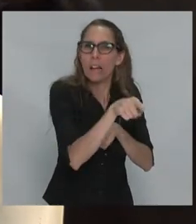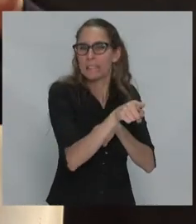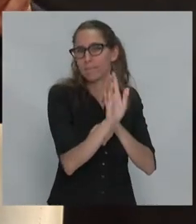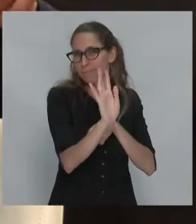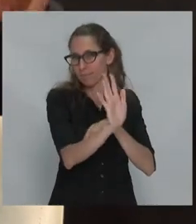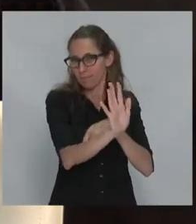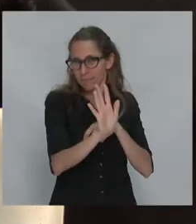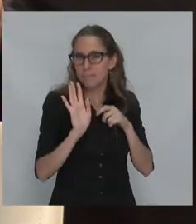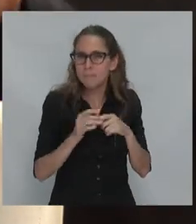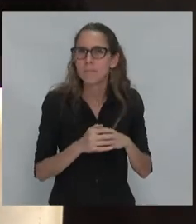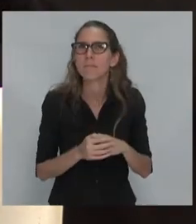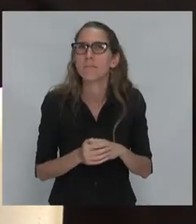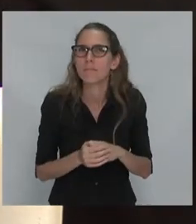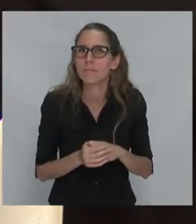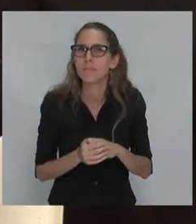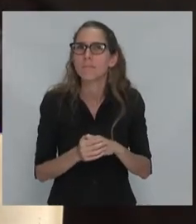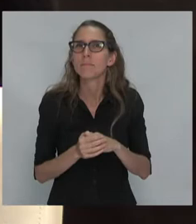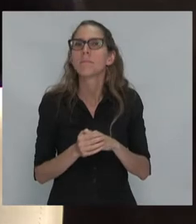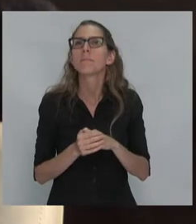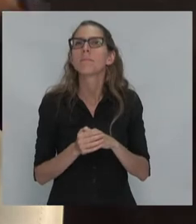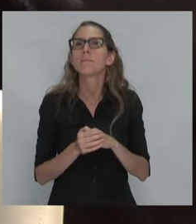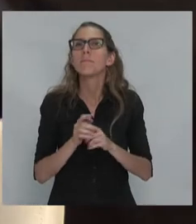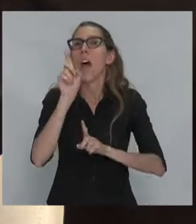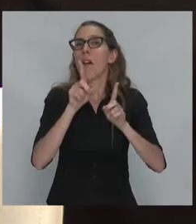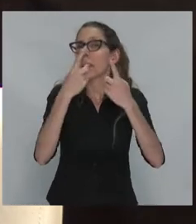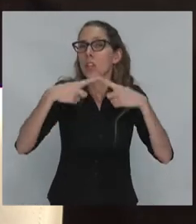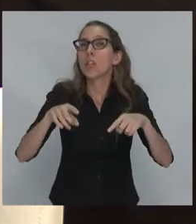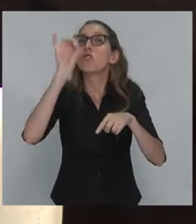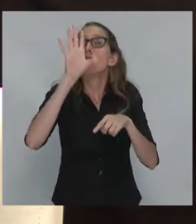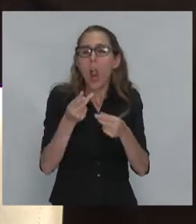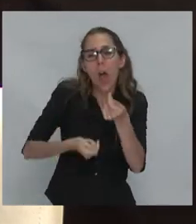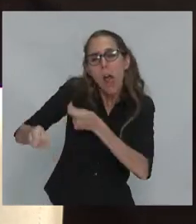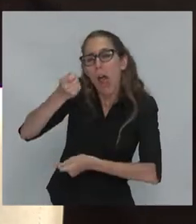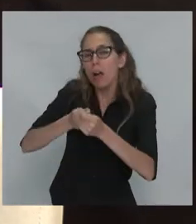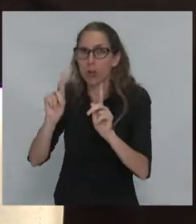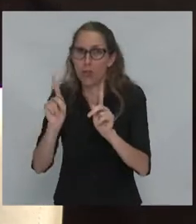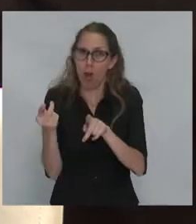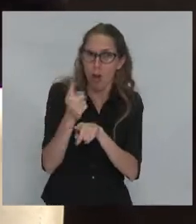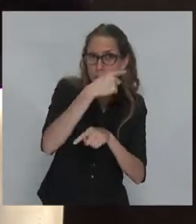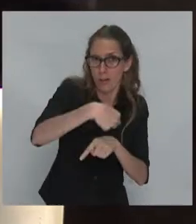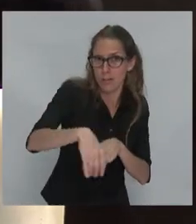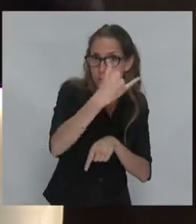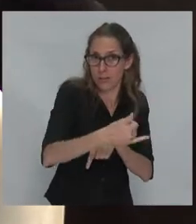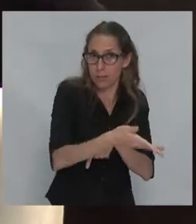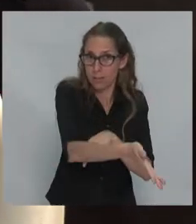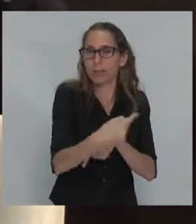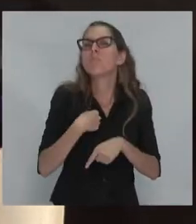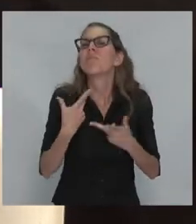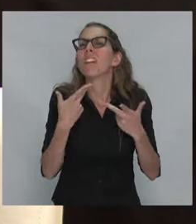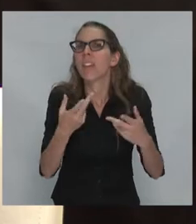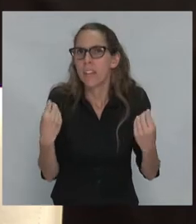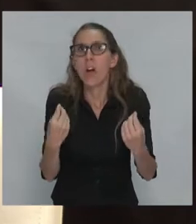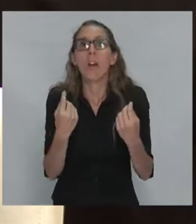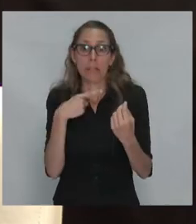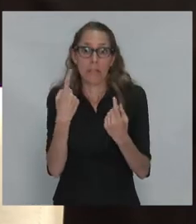de bienes que no son mercancías. Lo que quiero decir es que se necesita para el